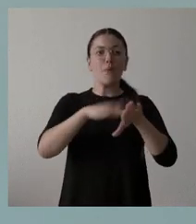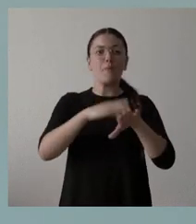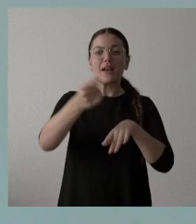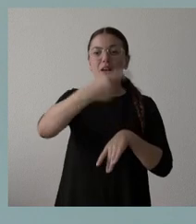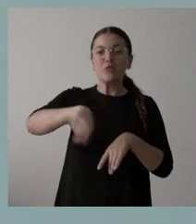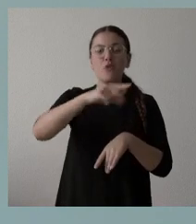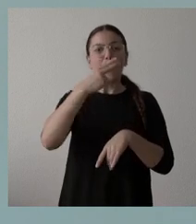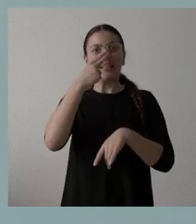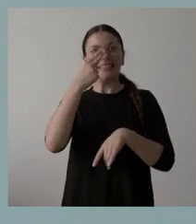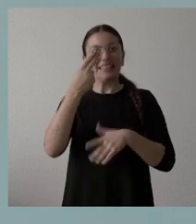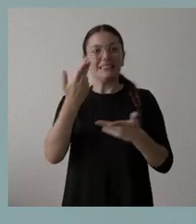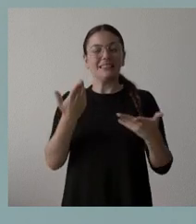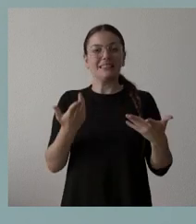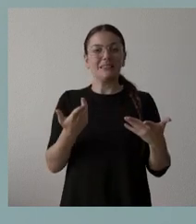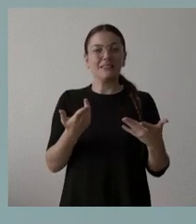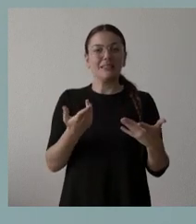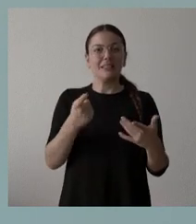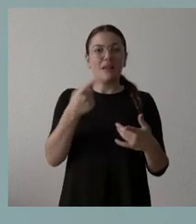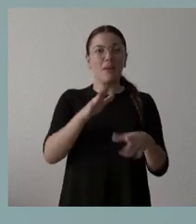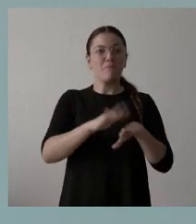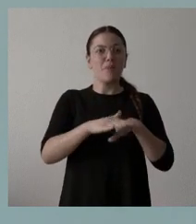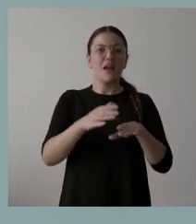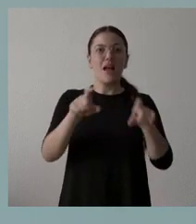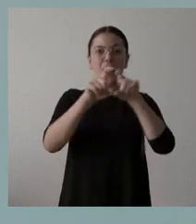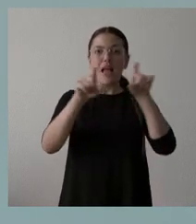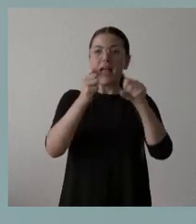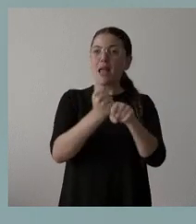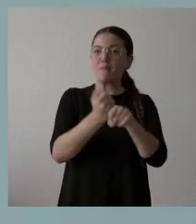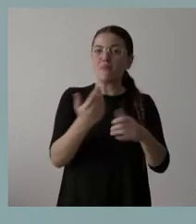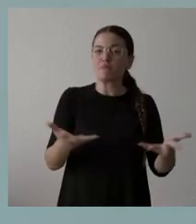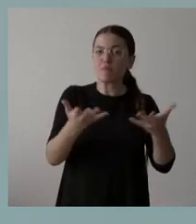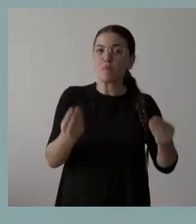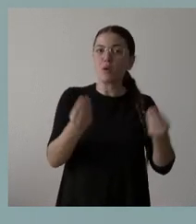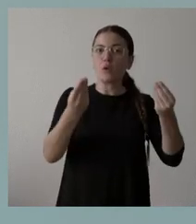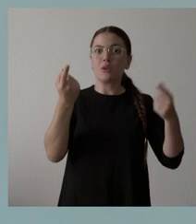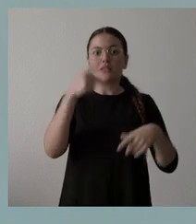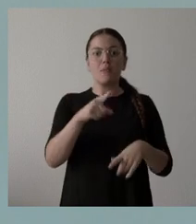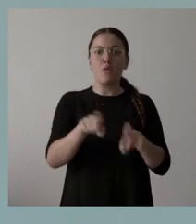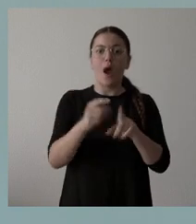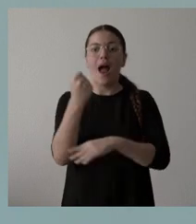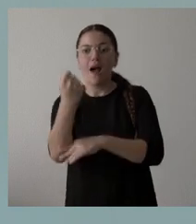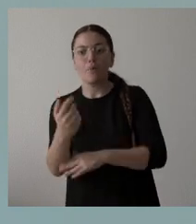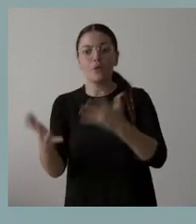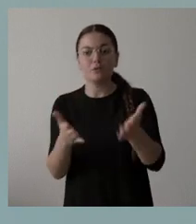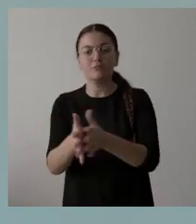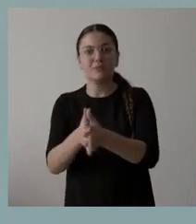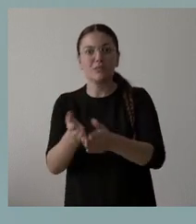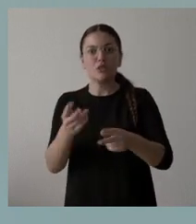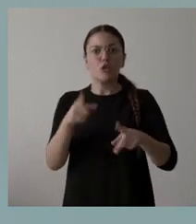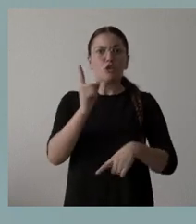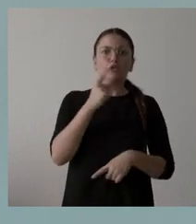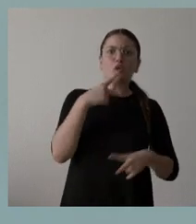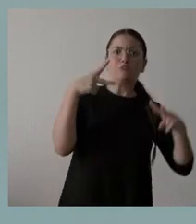empleo y también teniendo en cuenta el apoyo y el incentivo a los sectores y no solo en la restricción, la limitación, la prohibición o la sanción.